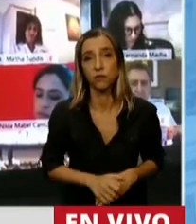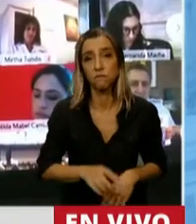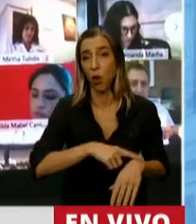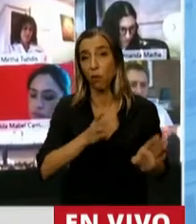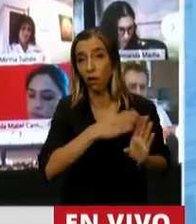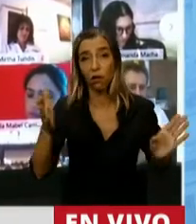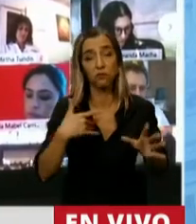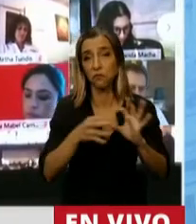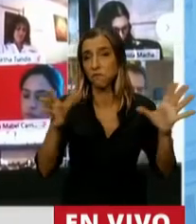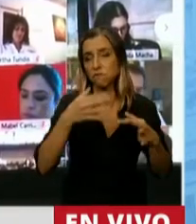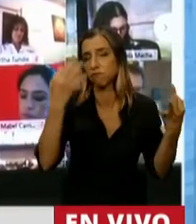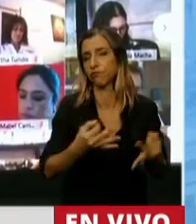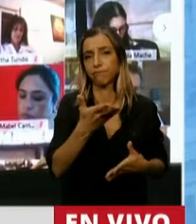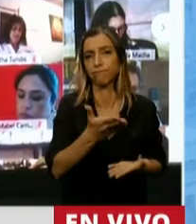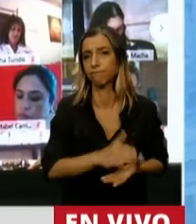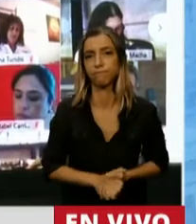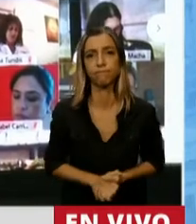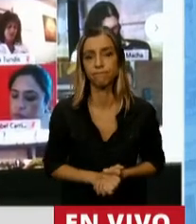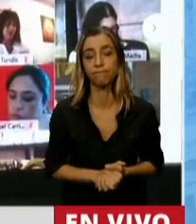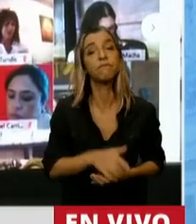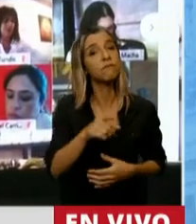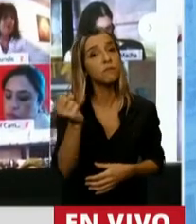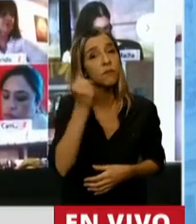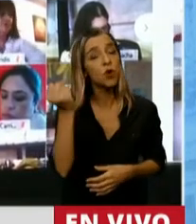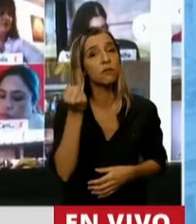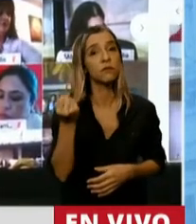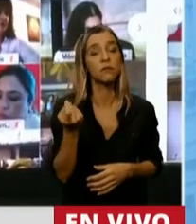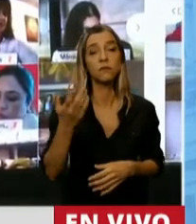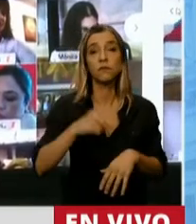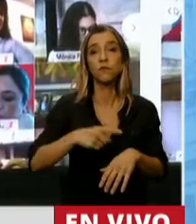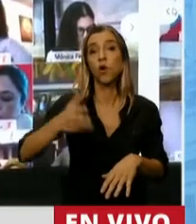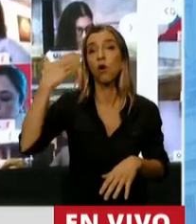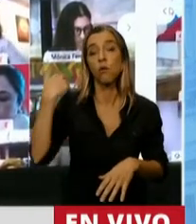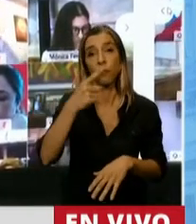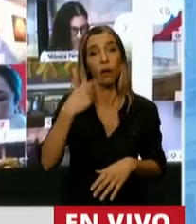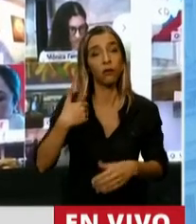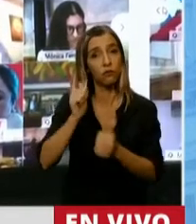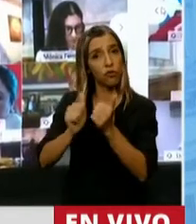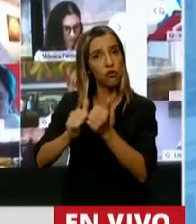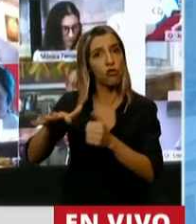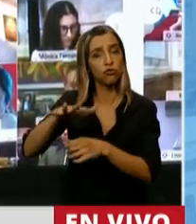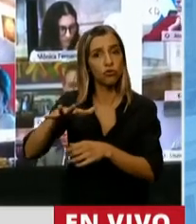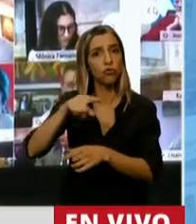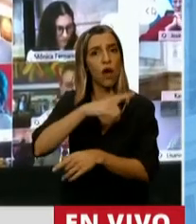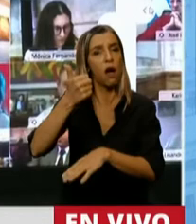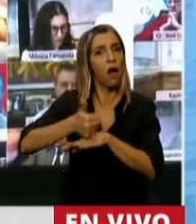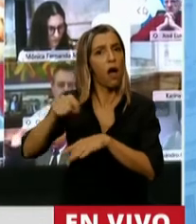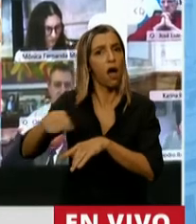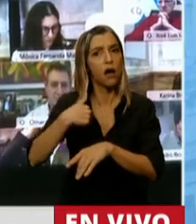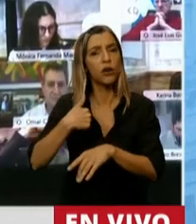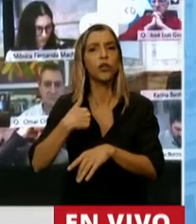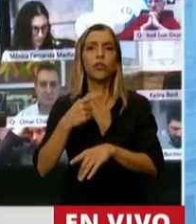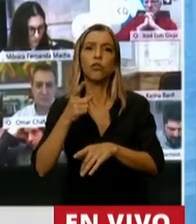Y eso es algo muy importante porque él, que llegó a ser concejal de la ciudad de Rosario, era oriundo de la ciudad de las